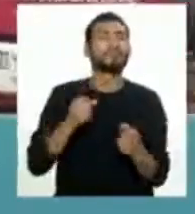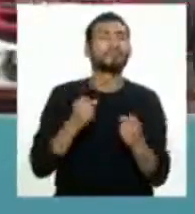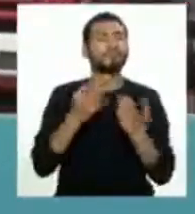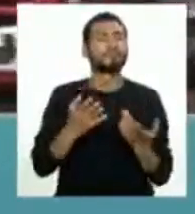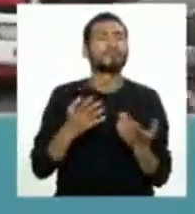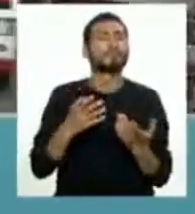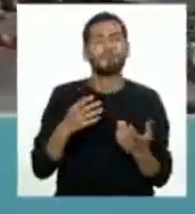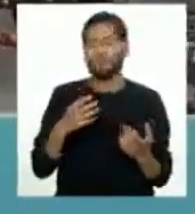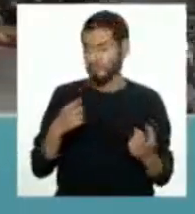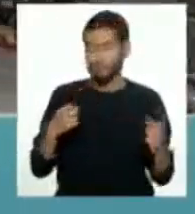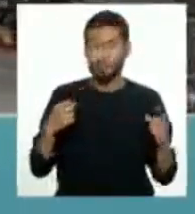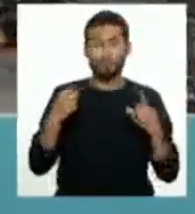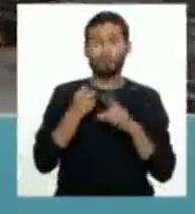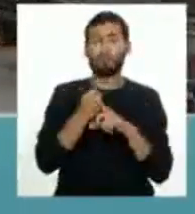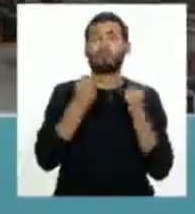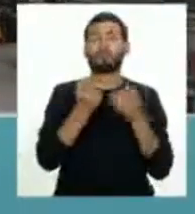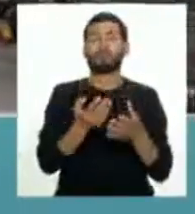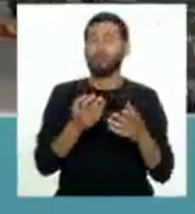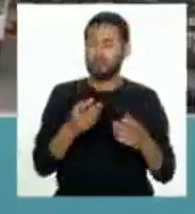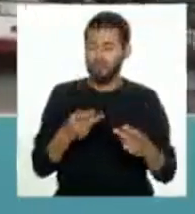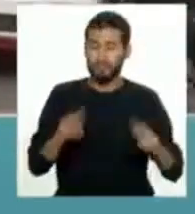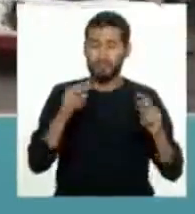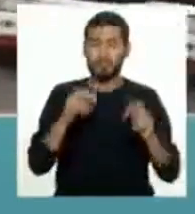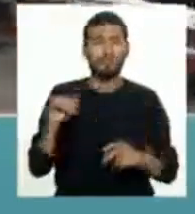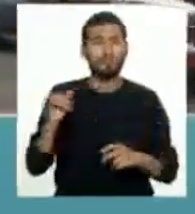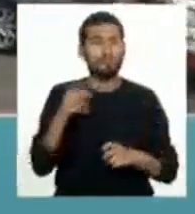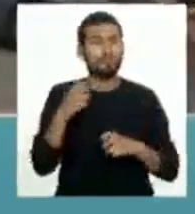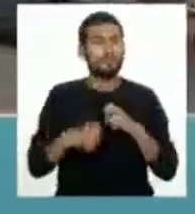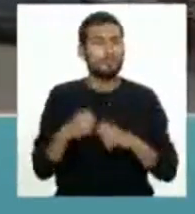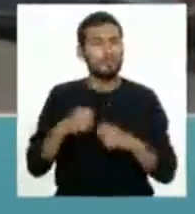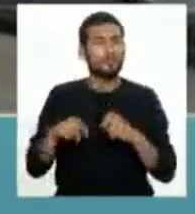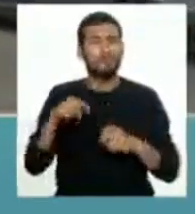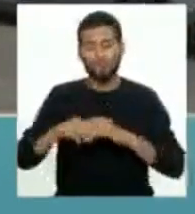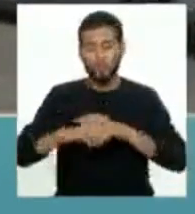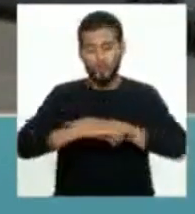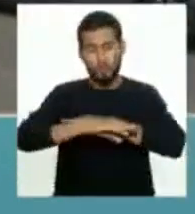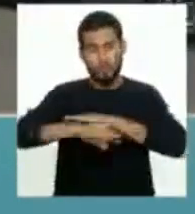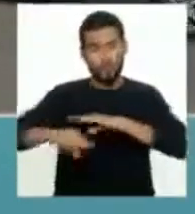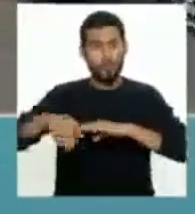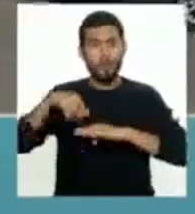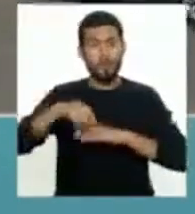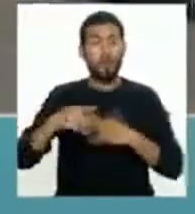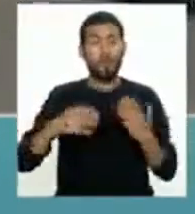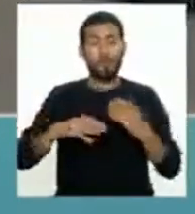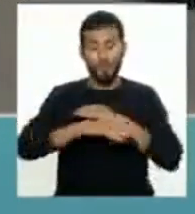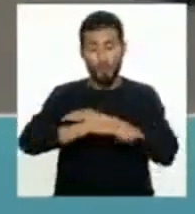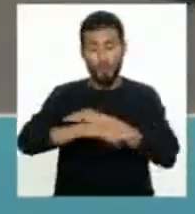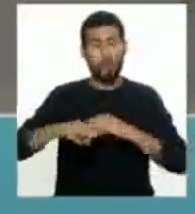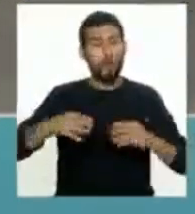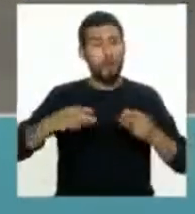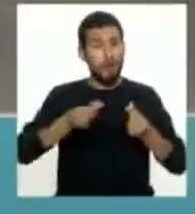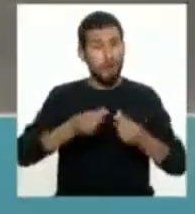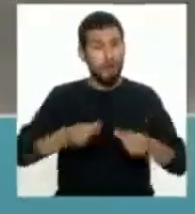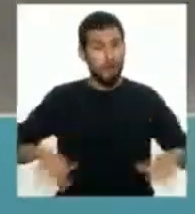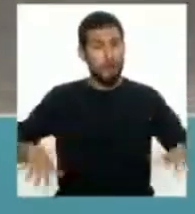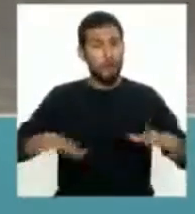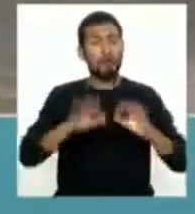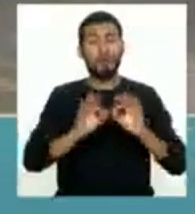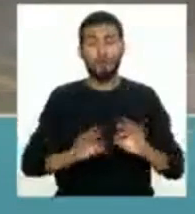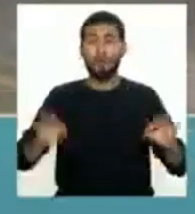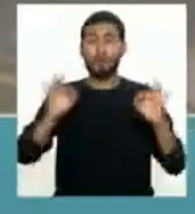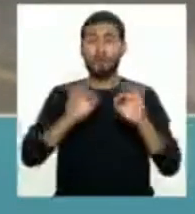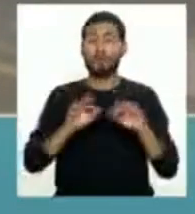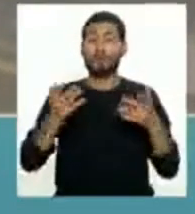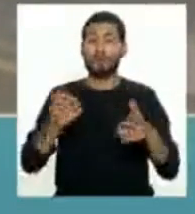un impacto mayor. Ahí tenemos también el problema de los suelos. La calidad del suelo también es un factor importante